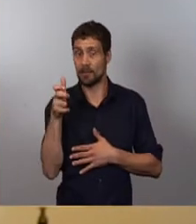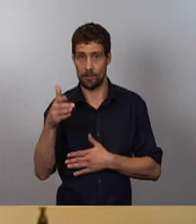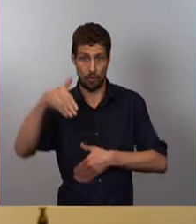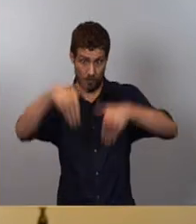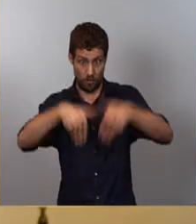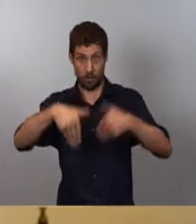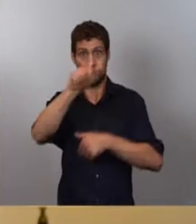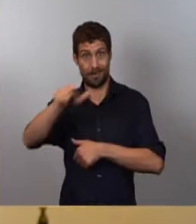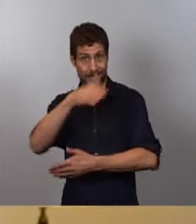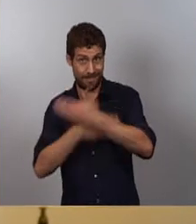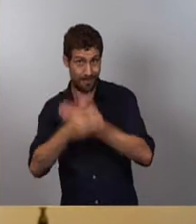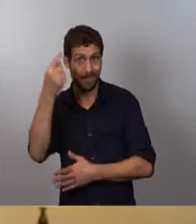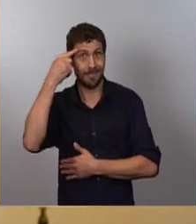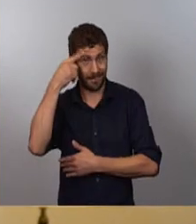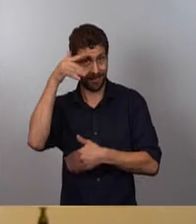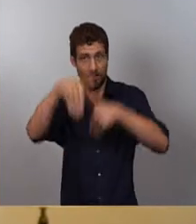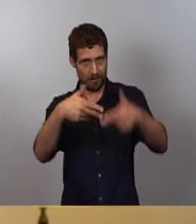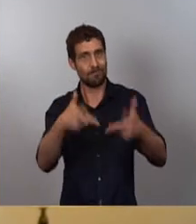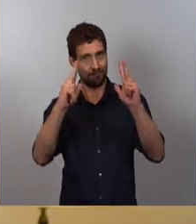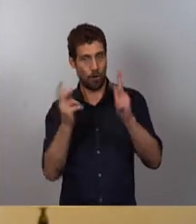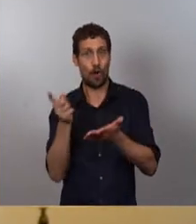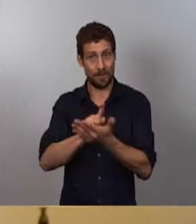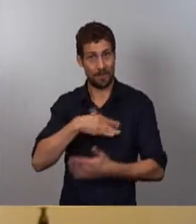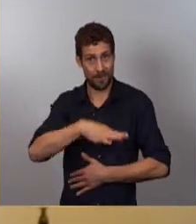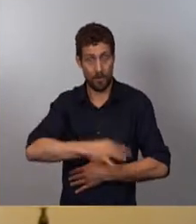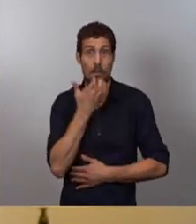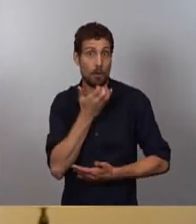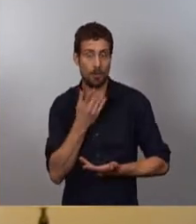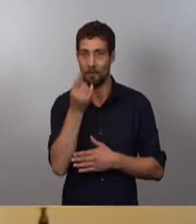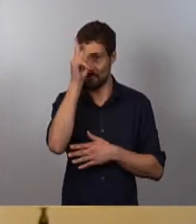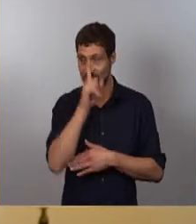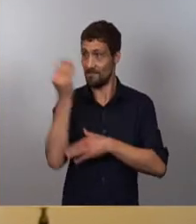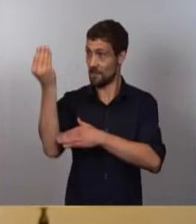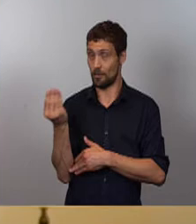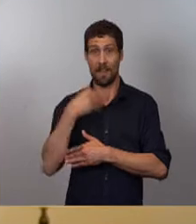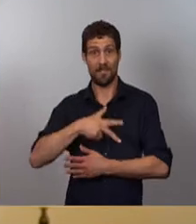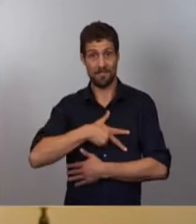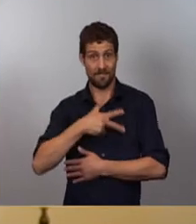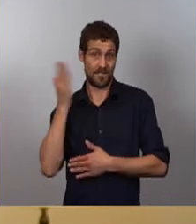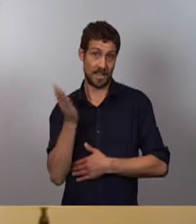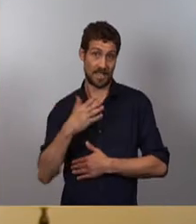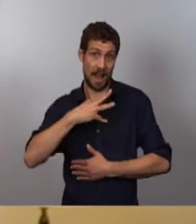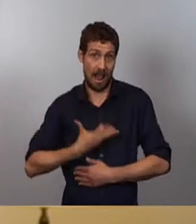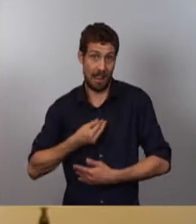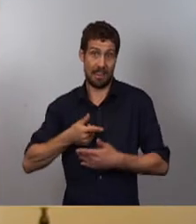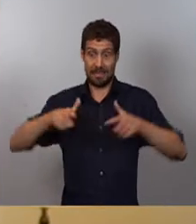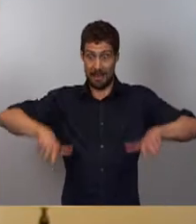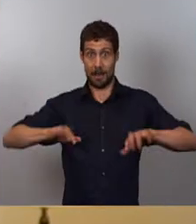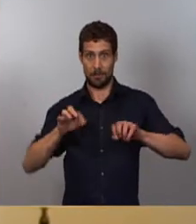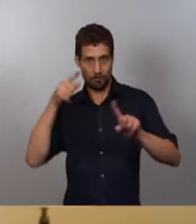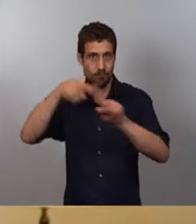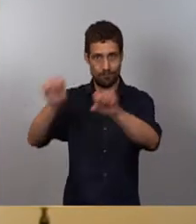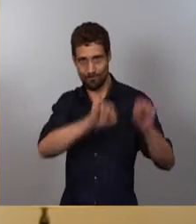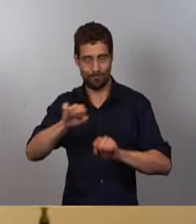para las personas con discapacidad intelectual, la creación de la figura del fiscal de sala para la protección de personas con